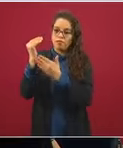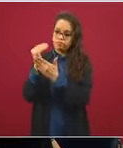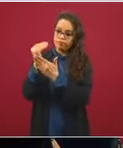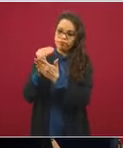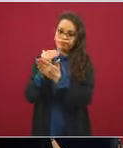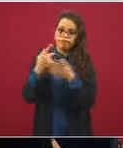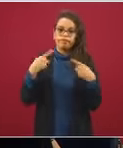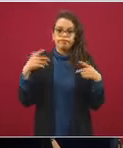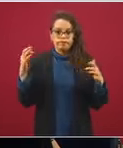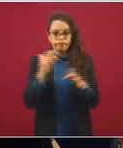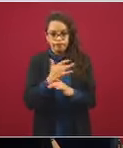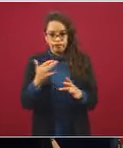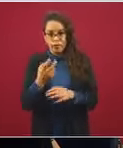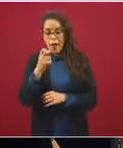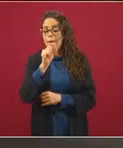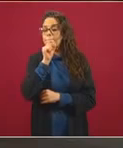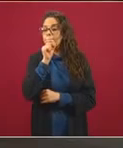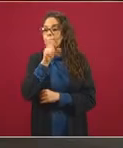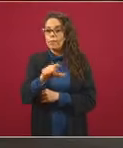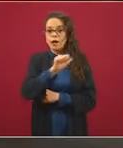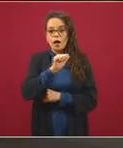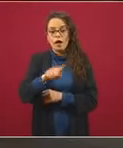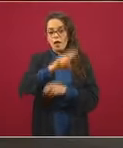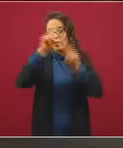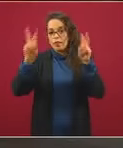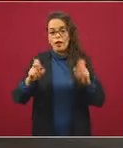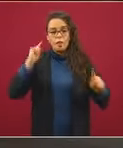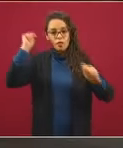toda la industria turística. Muchísimas gracias.